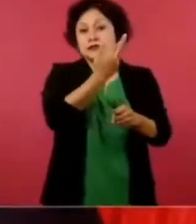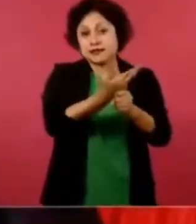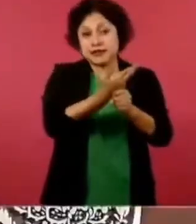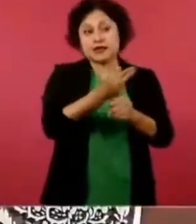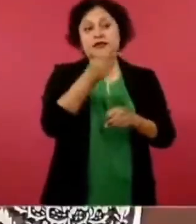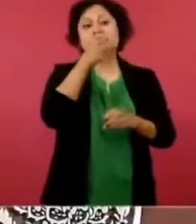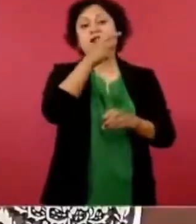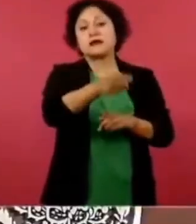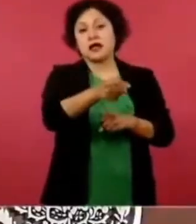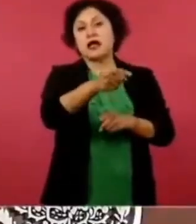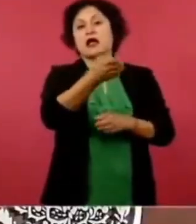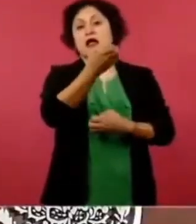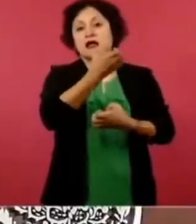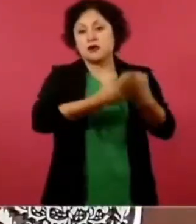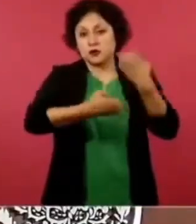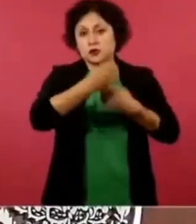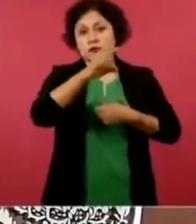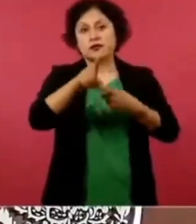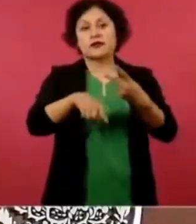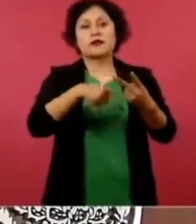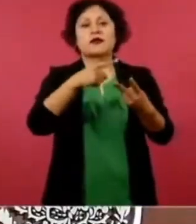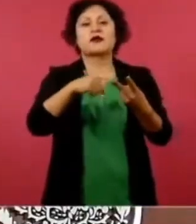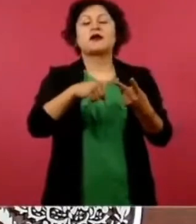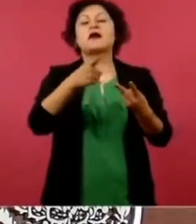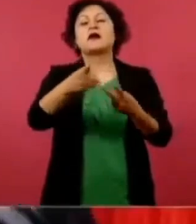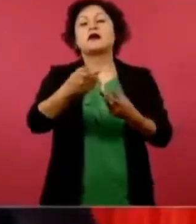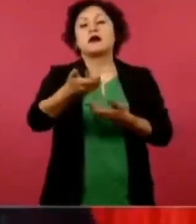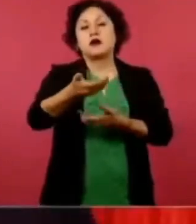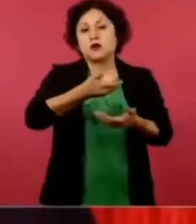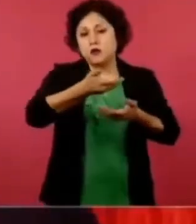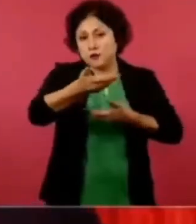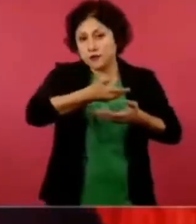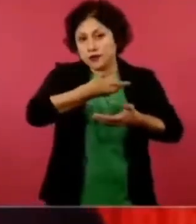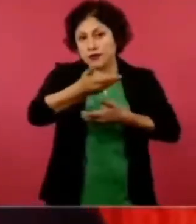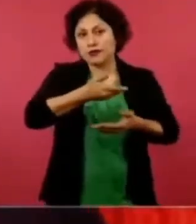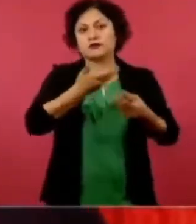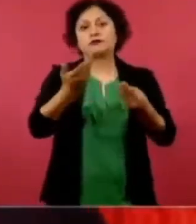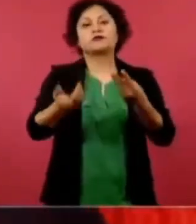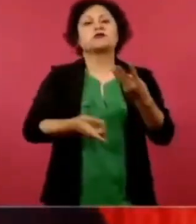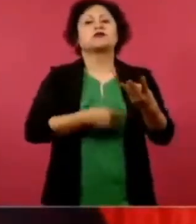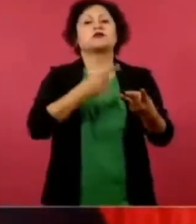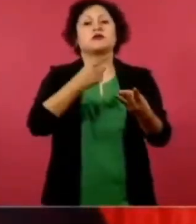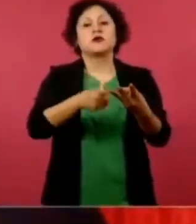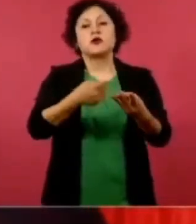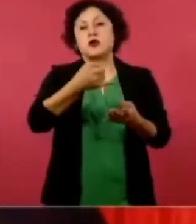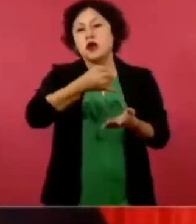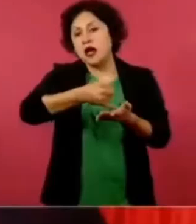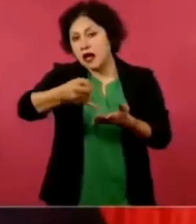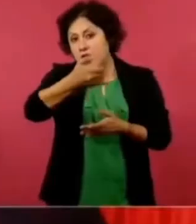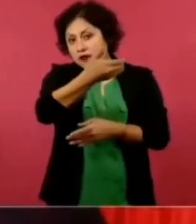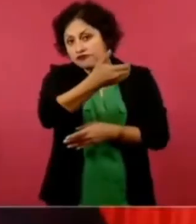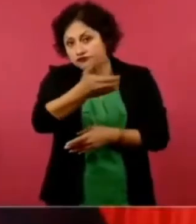la Secretaría, como en este caso, de Agricultura.